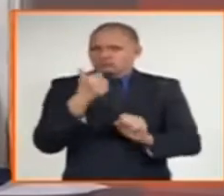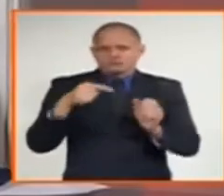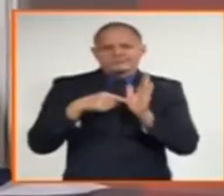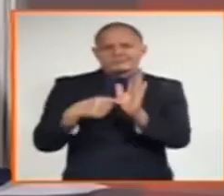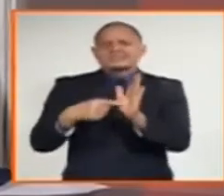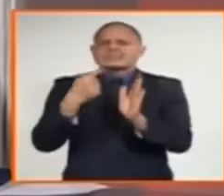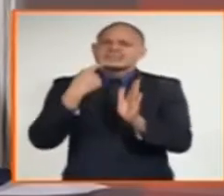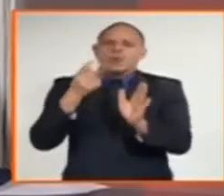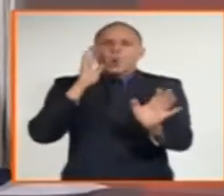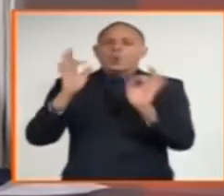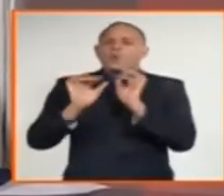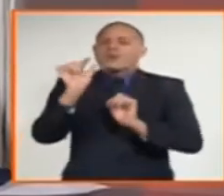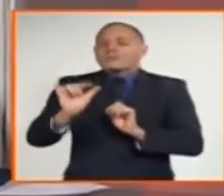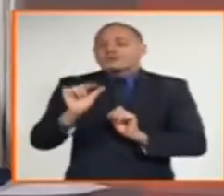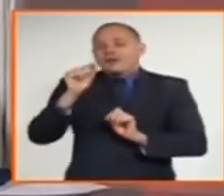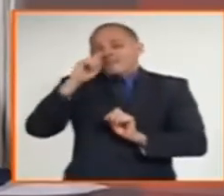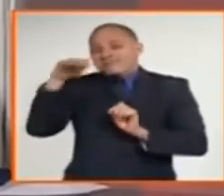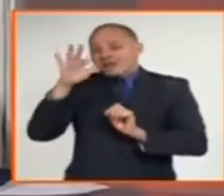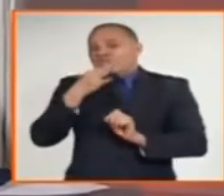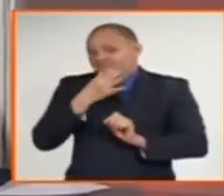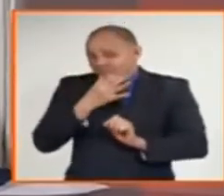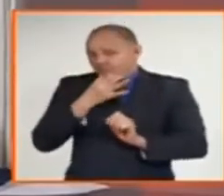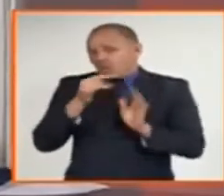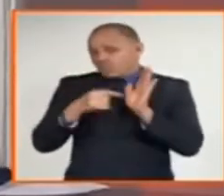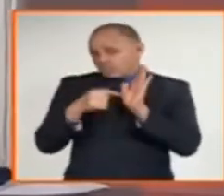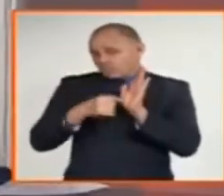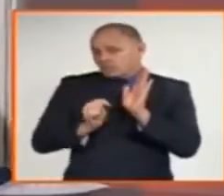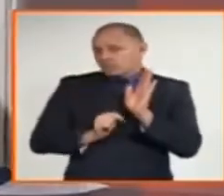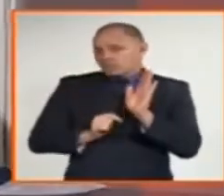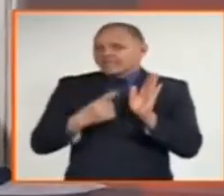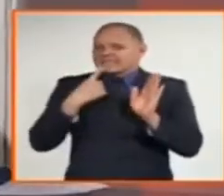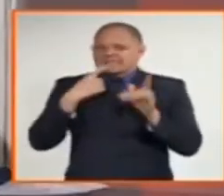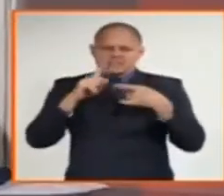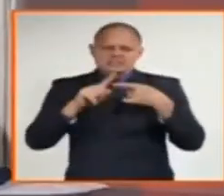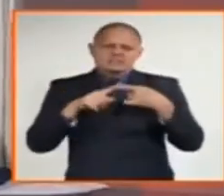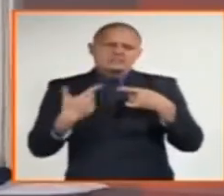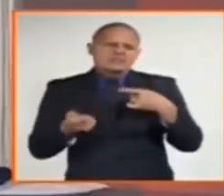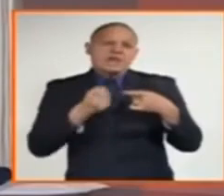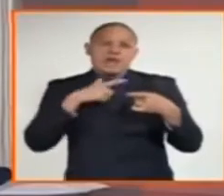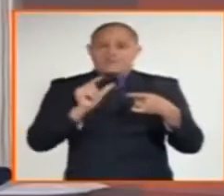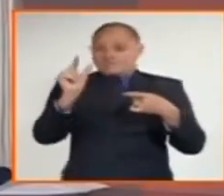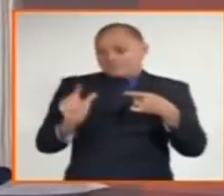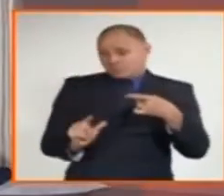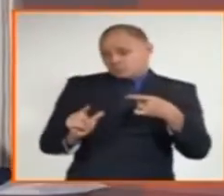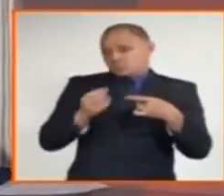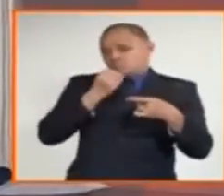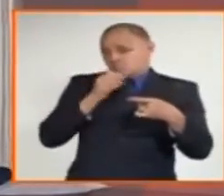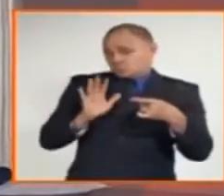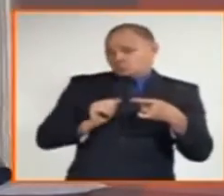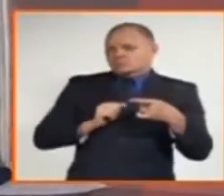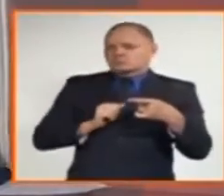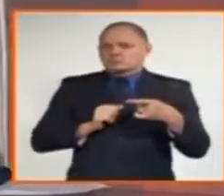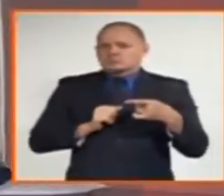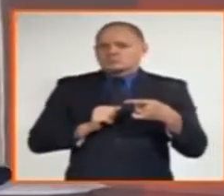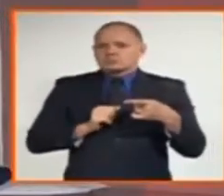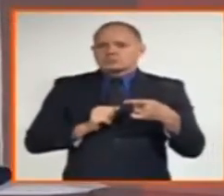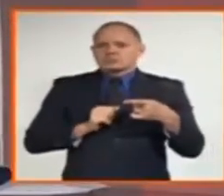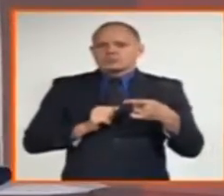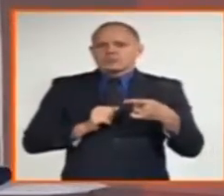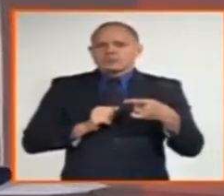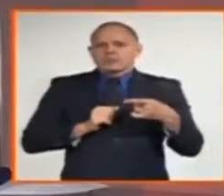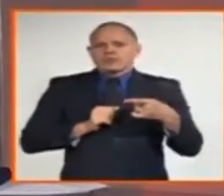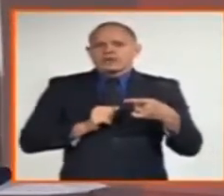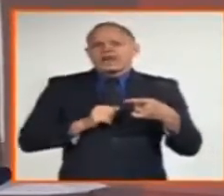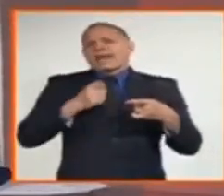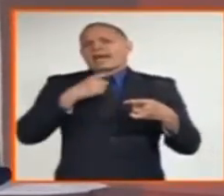de nuestros adultos mayores, de los cuales la guarda implica que una persona sin designación judicial